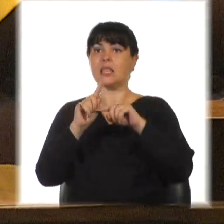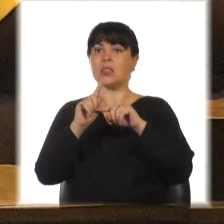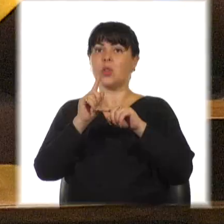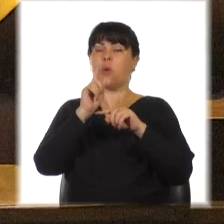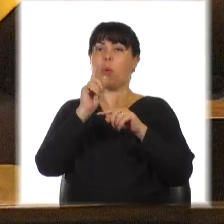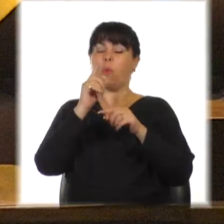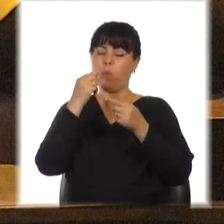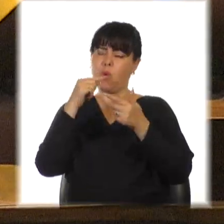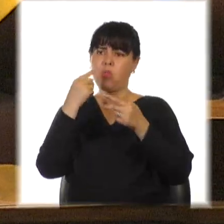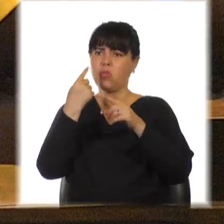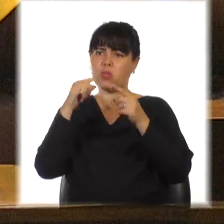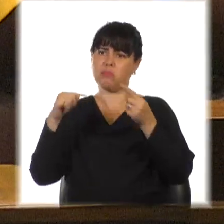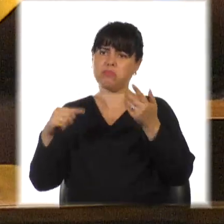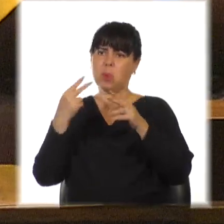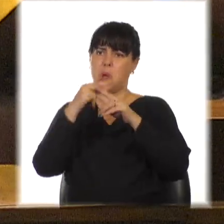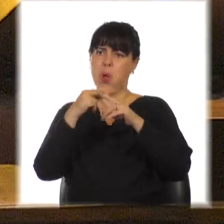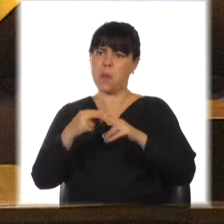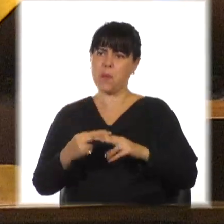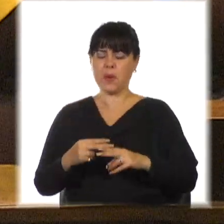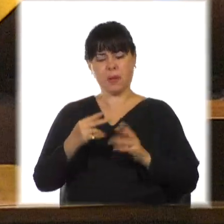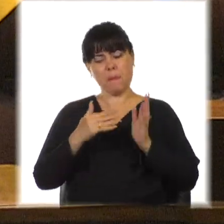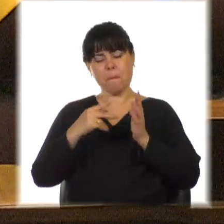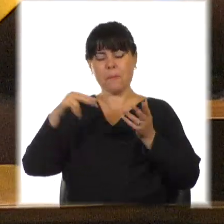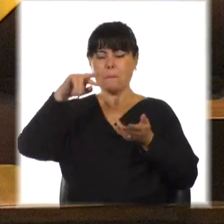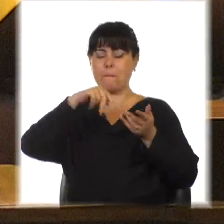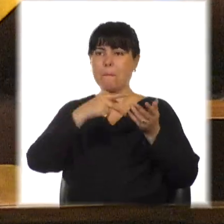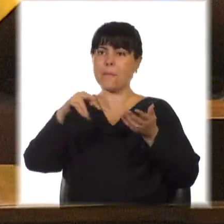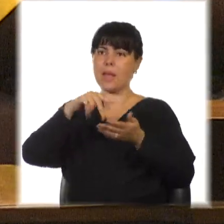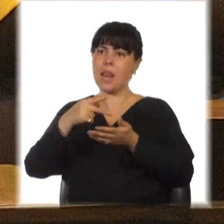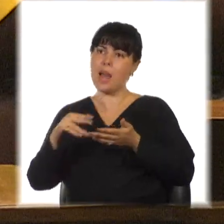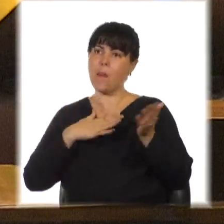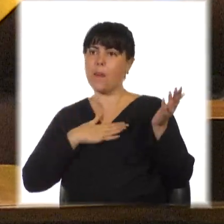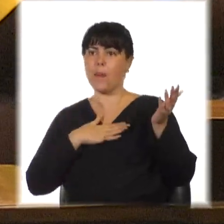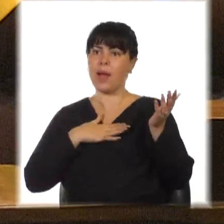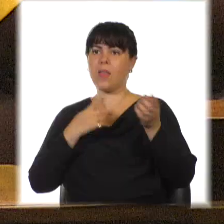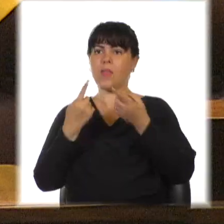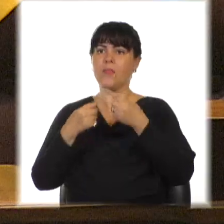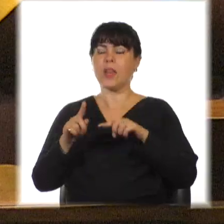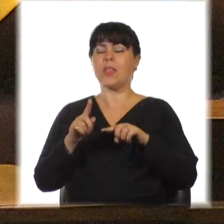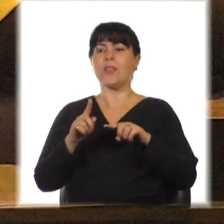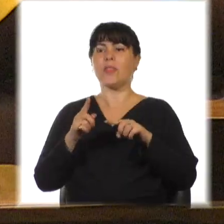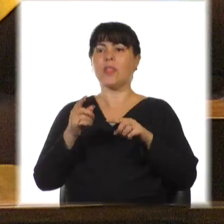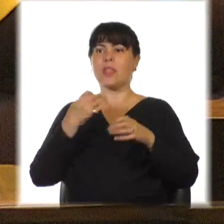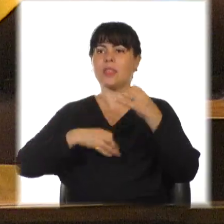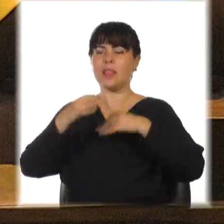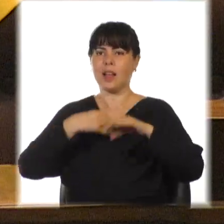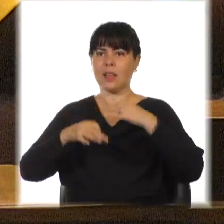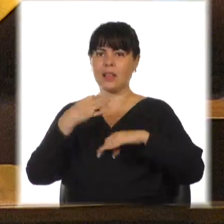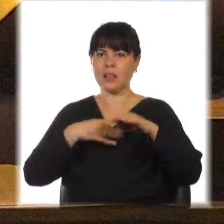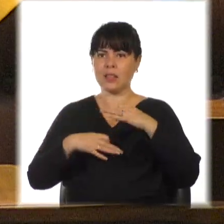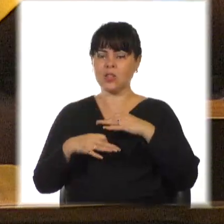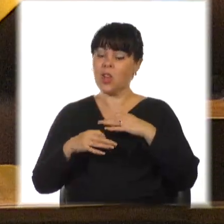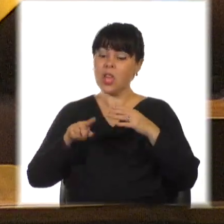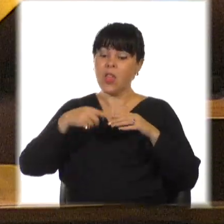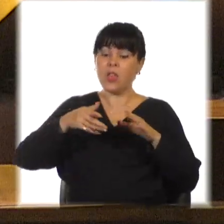Bará. Ellos hacían presentaciones en diferentes teatros de la región y a donde